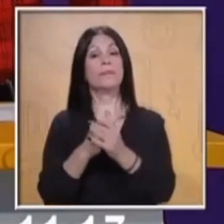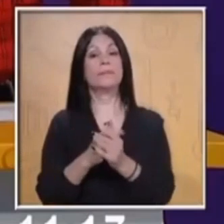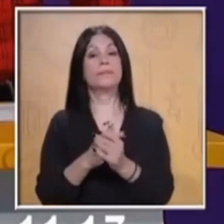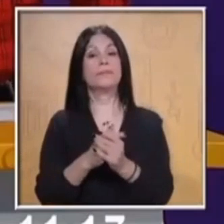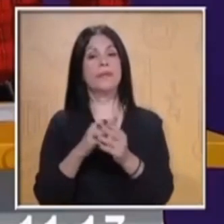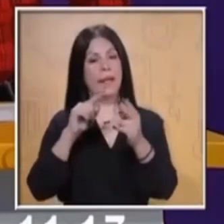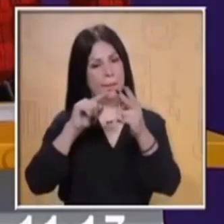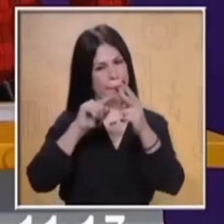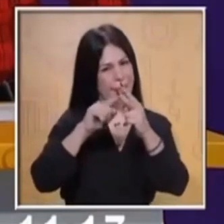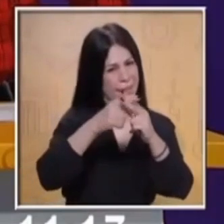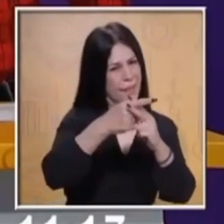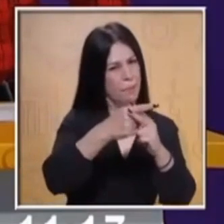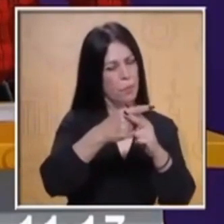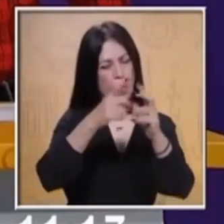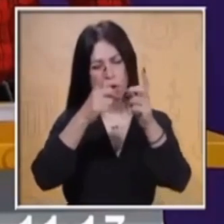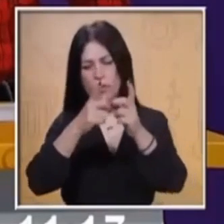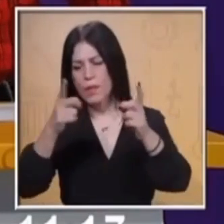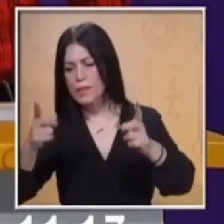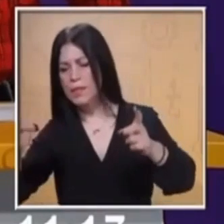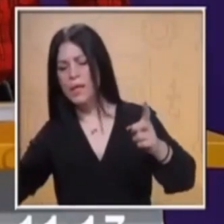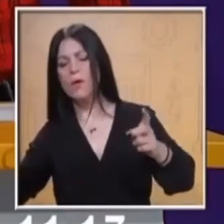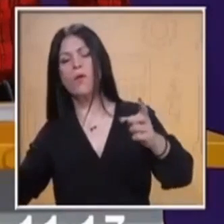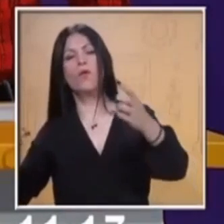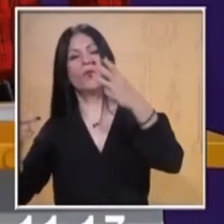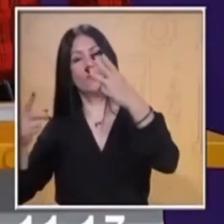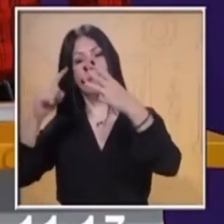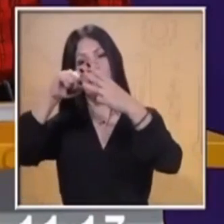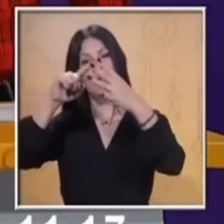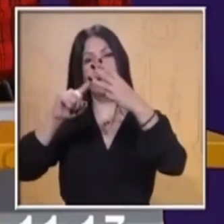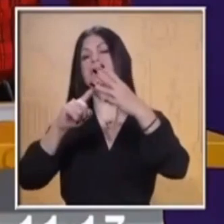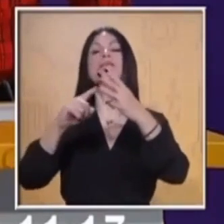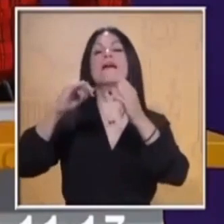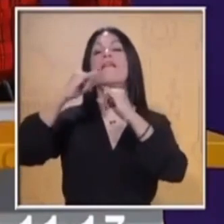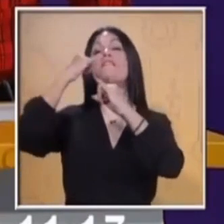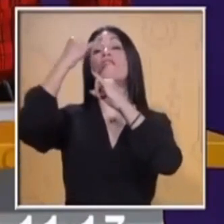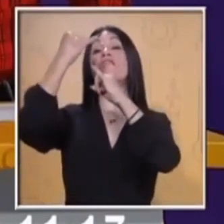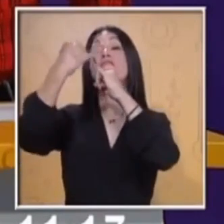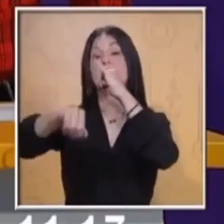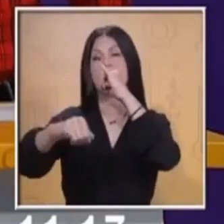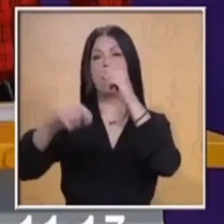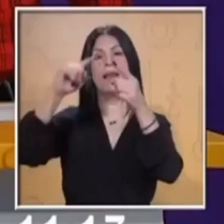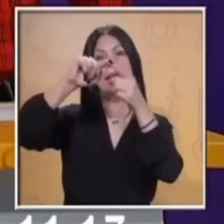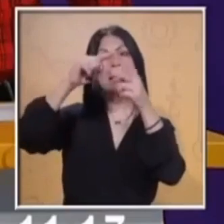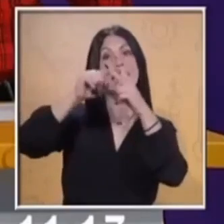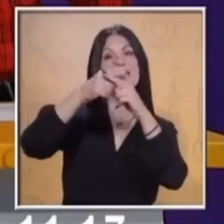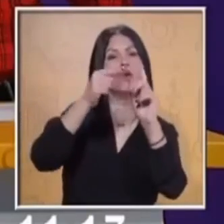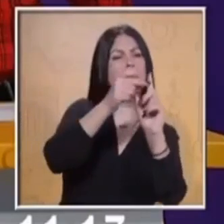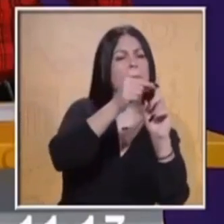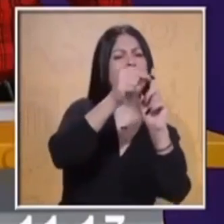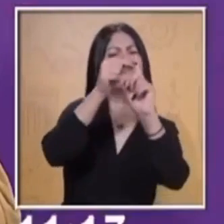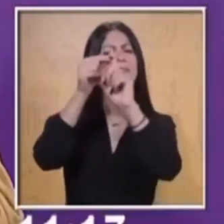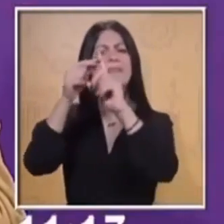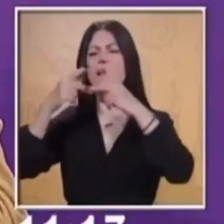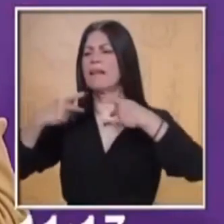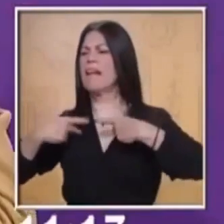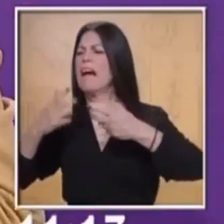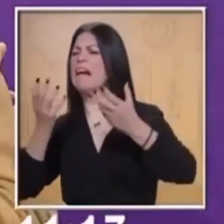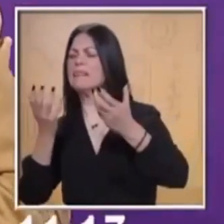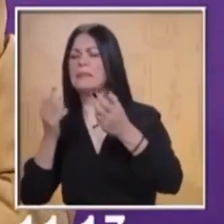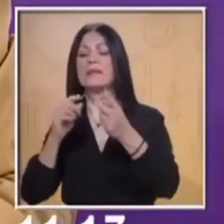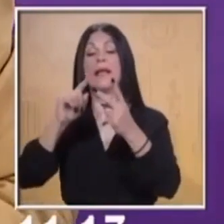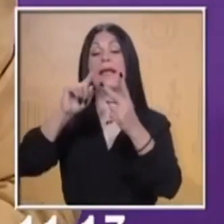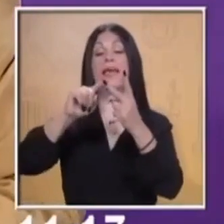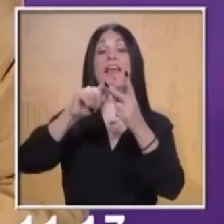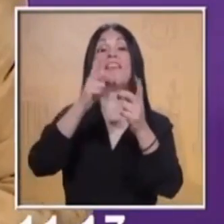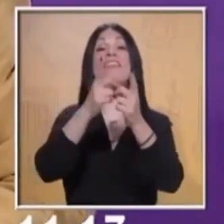inicio, el desarrollo y el final. Inicio, presentación de los personajes. Desarrollo, el